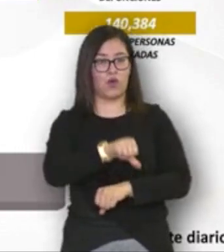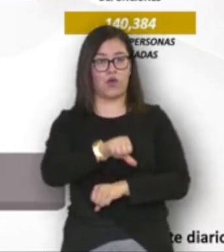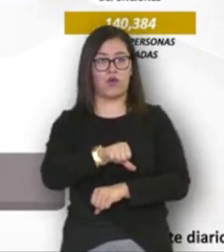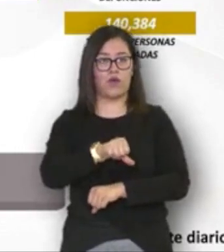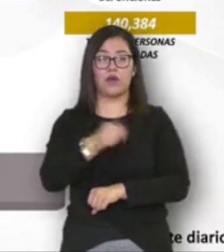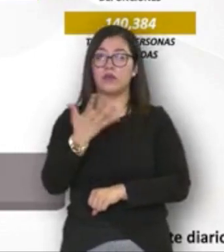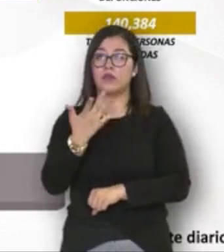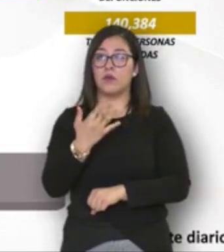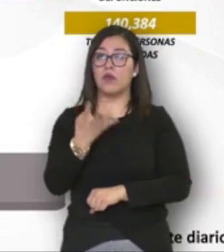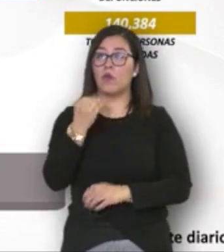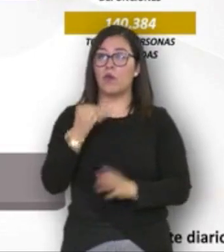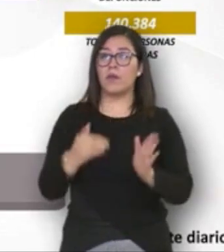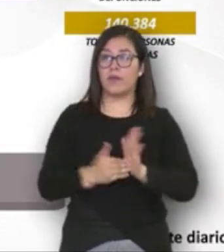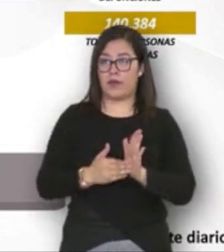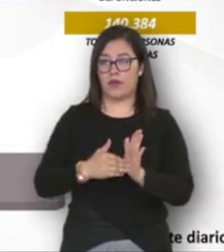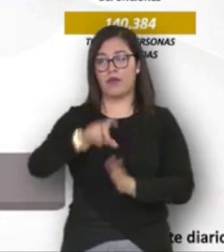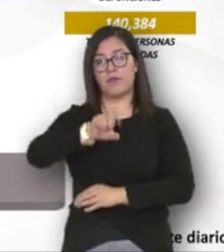Canal 7.